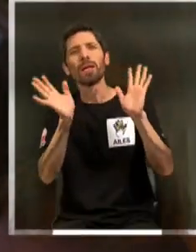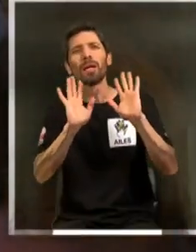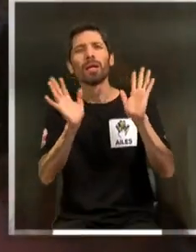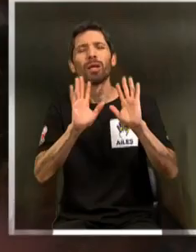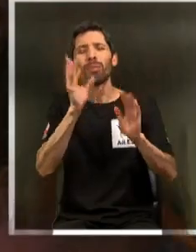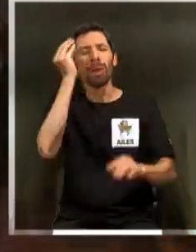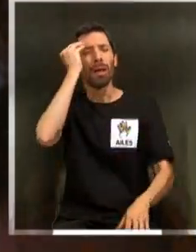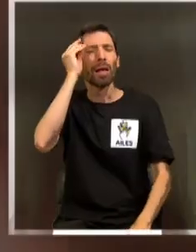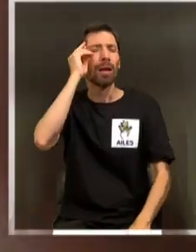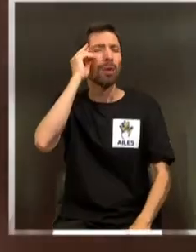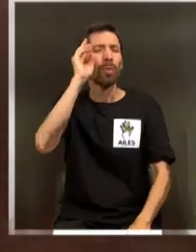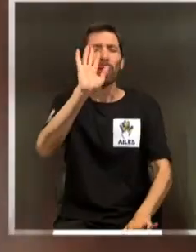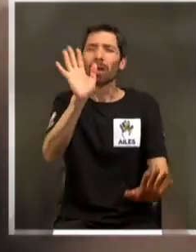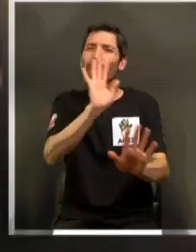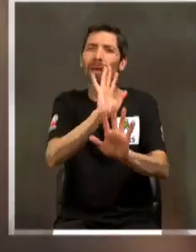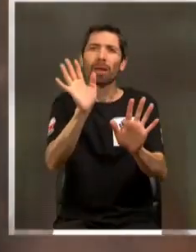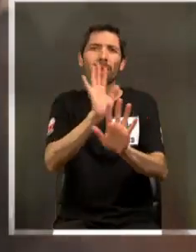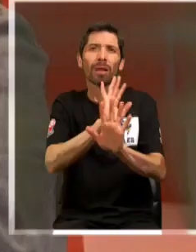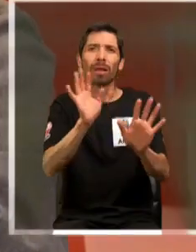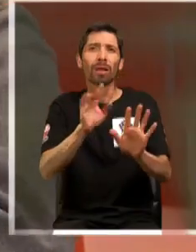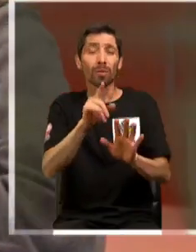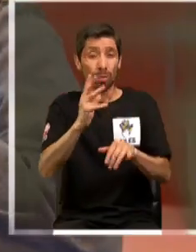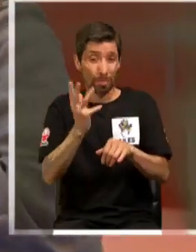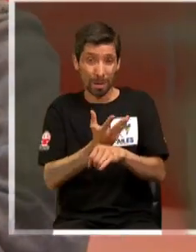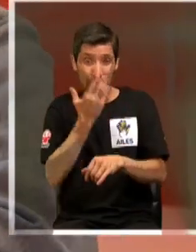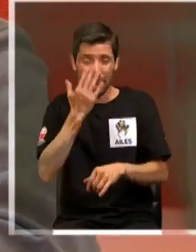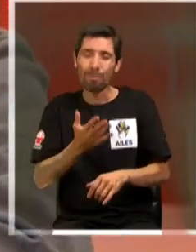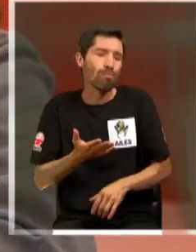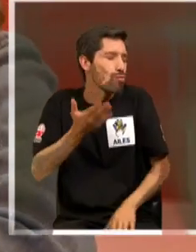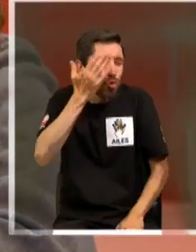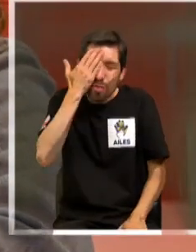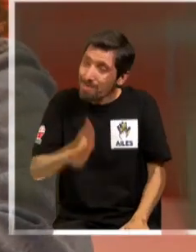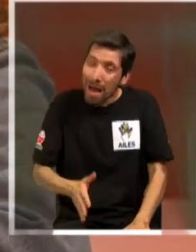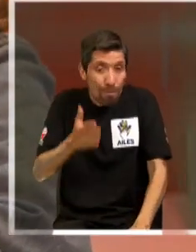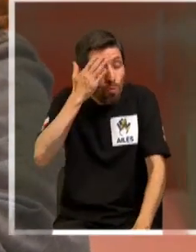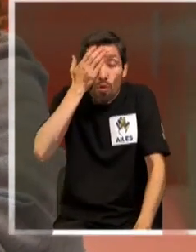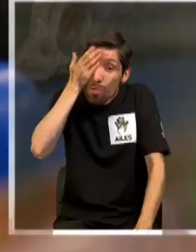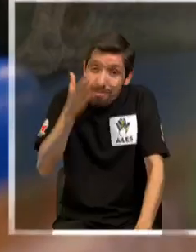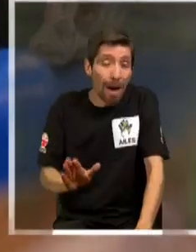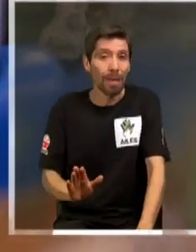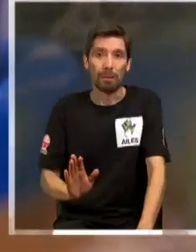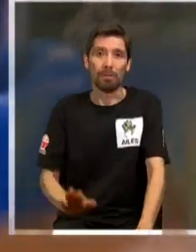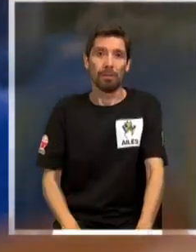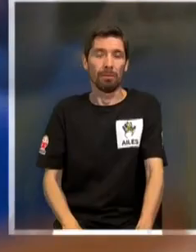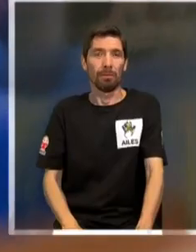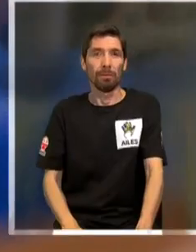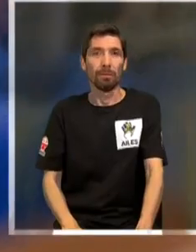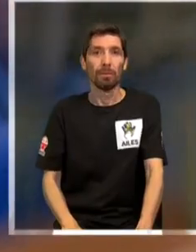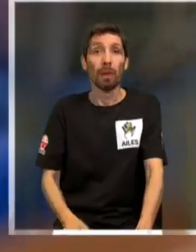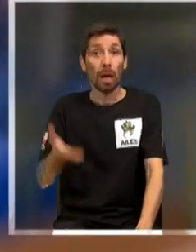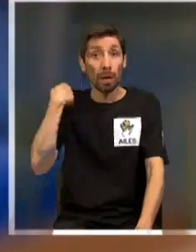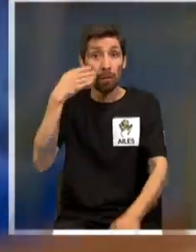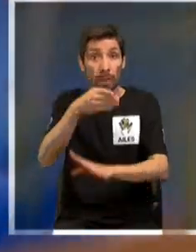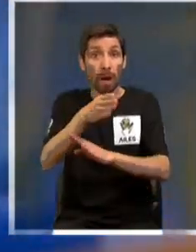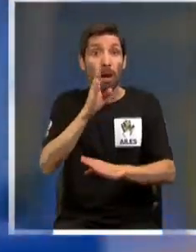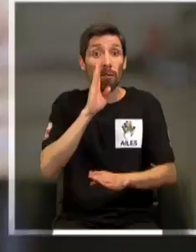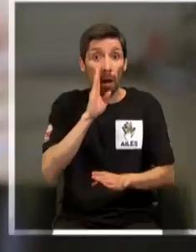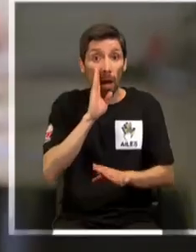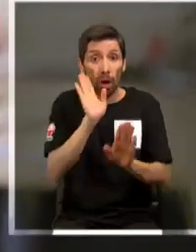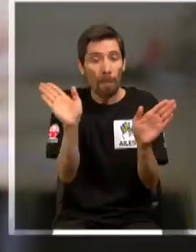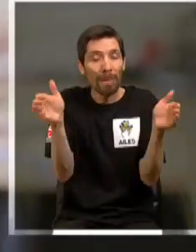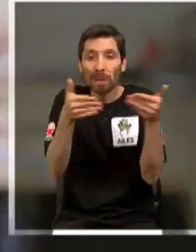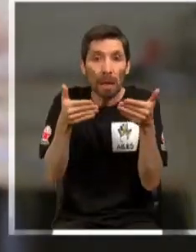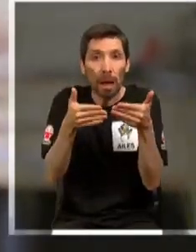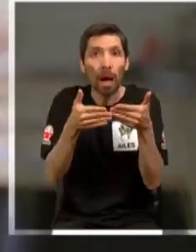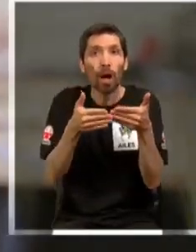recordar porque me habla así. ¿Me pasaste mal? No, muy mal, pero muy mal. Yo me fui al baño una vez, me encerraron